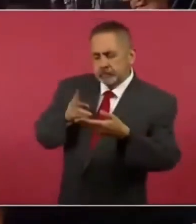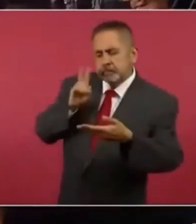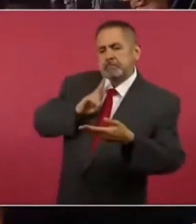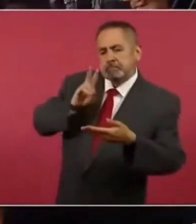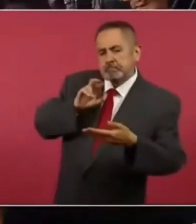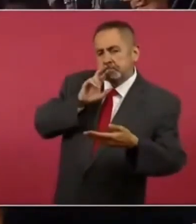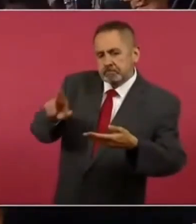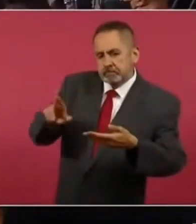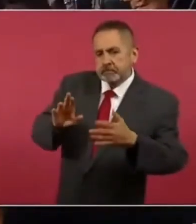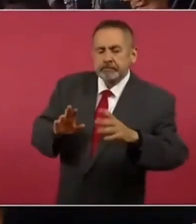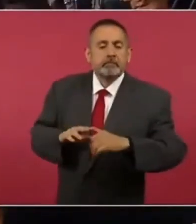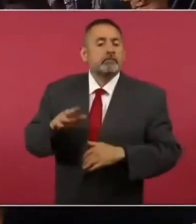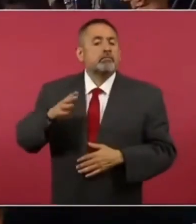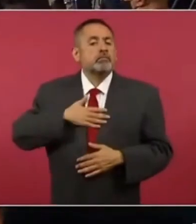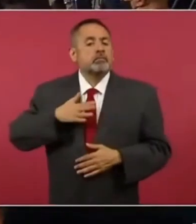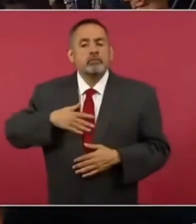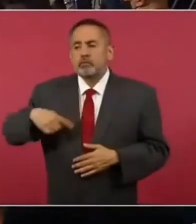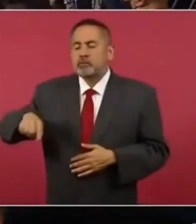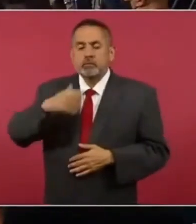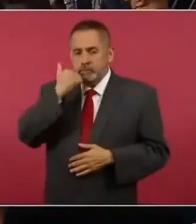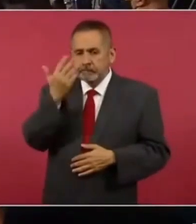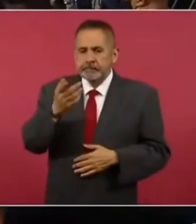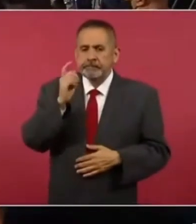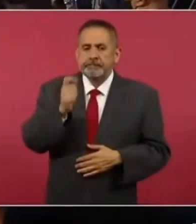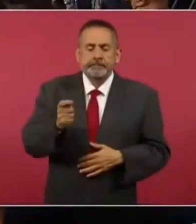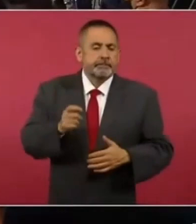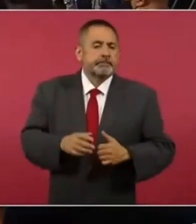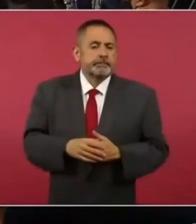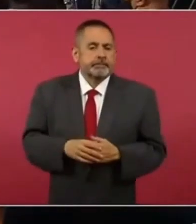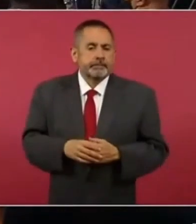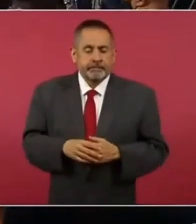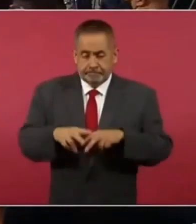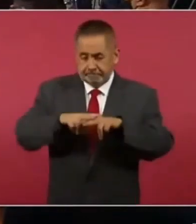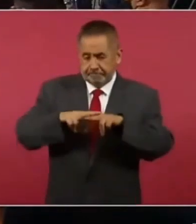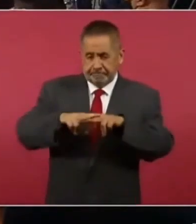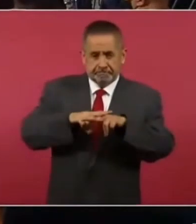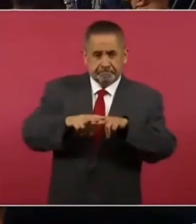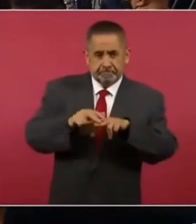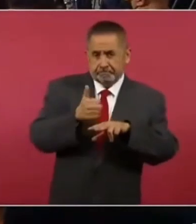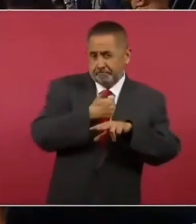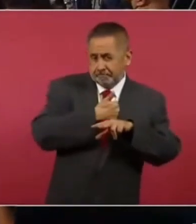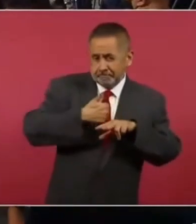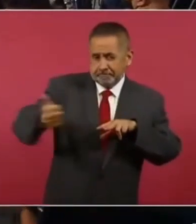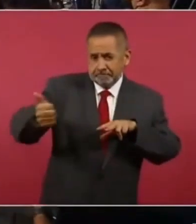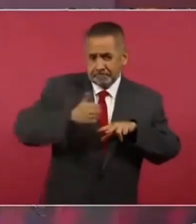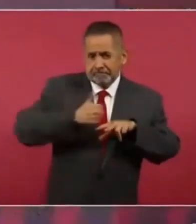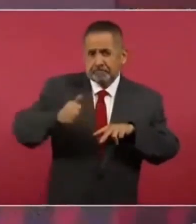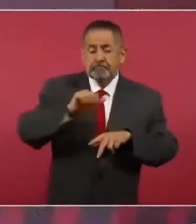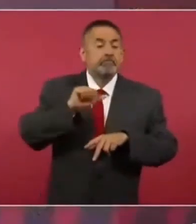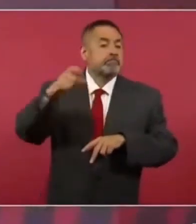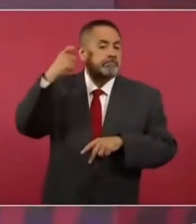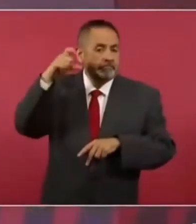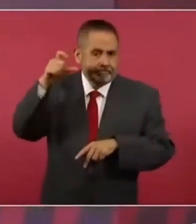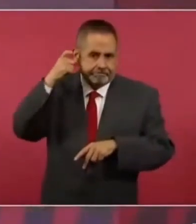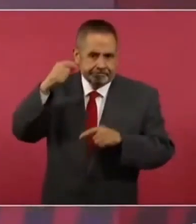que se tenga un tren de pasajeros a Querétaro